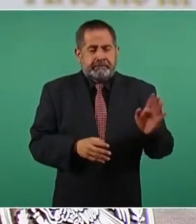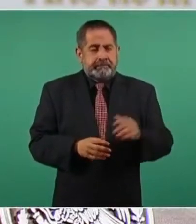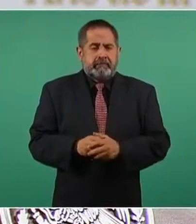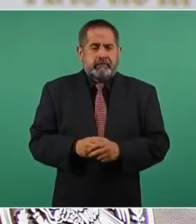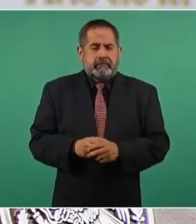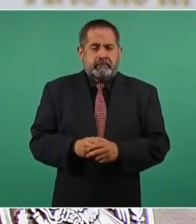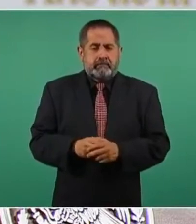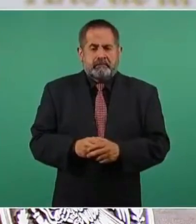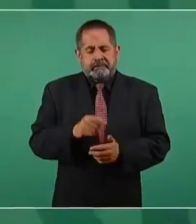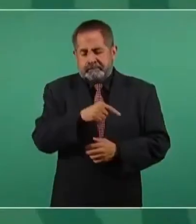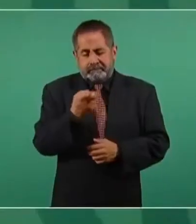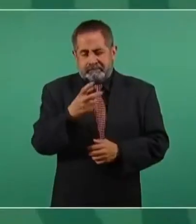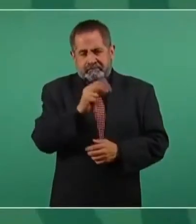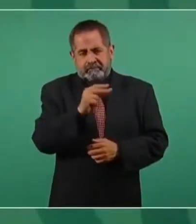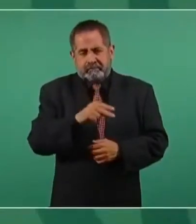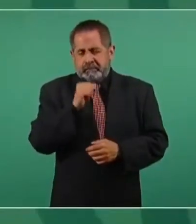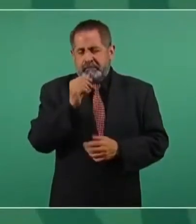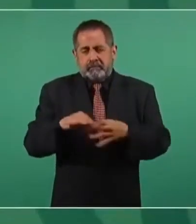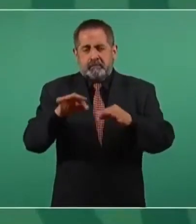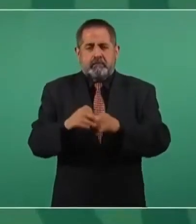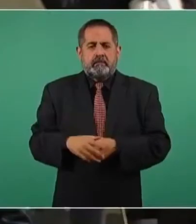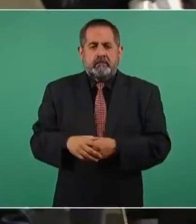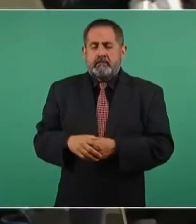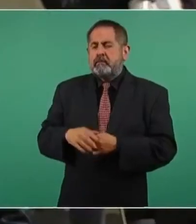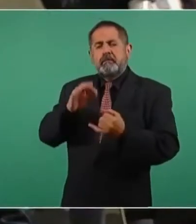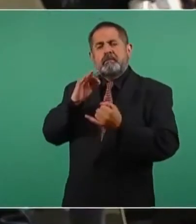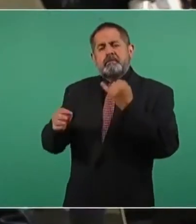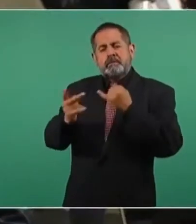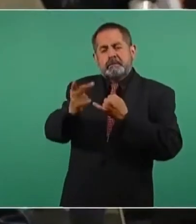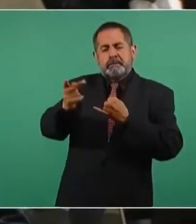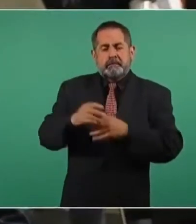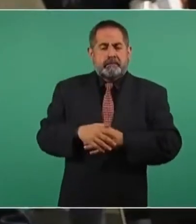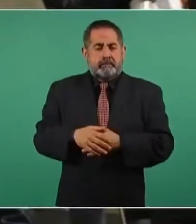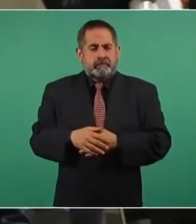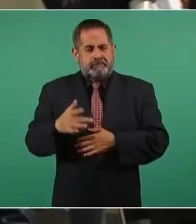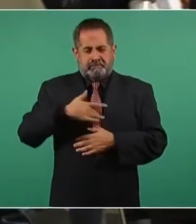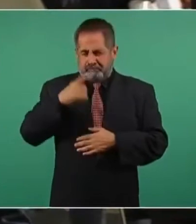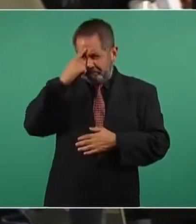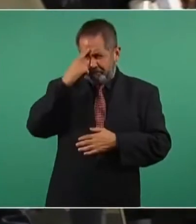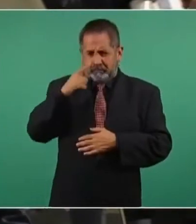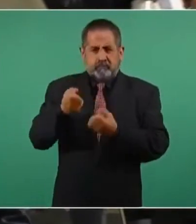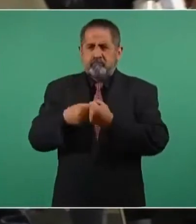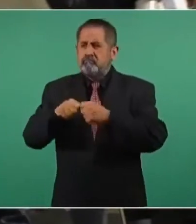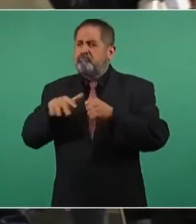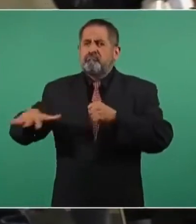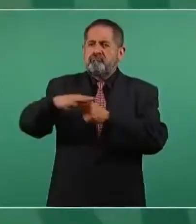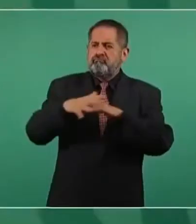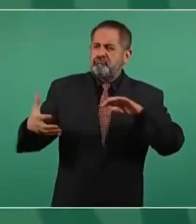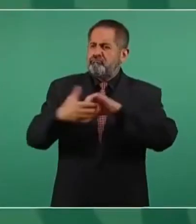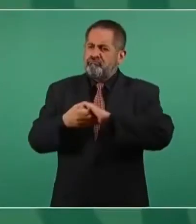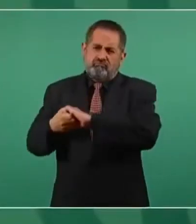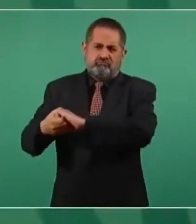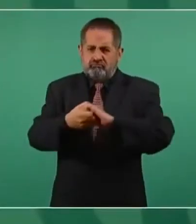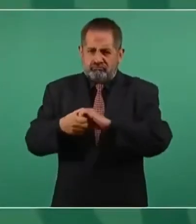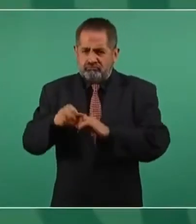pero eso no es importante el último inciso presidente ¿tiene el pegamento para unir a la sociedad de México? sí